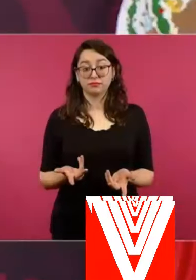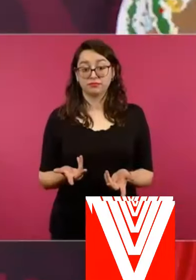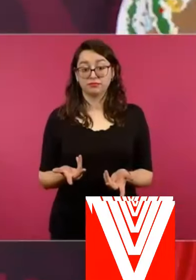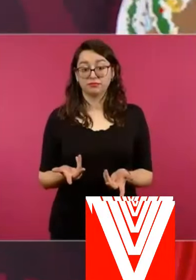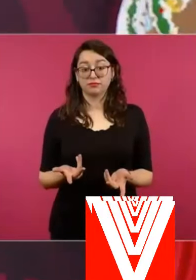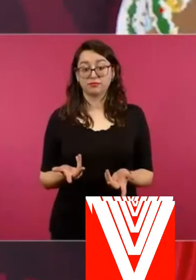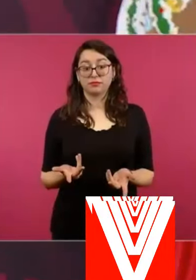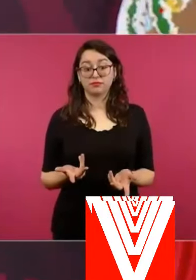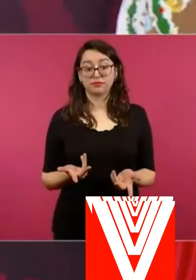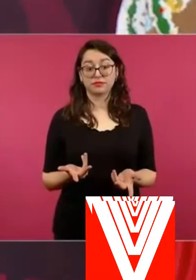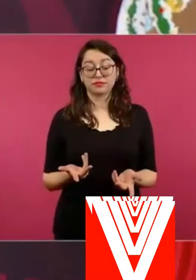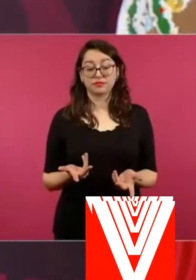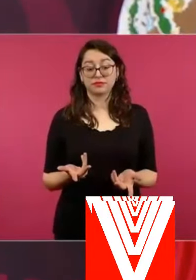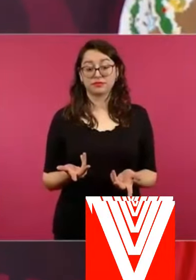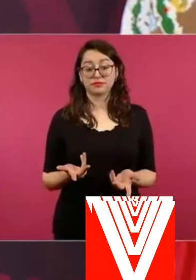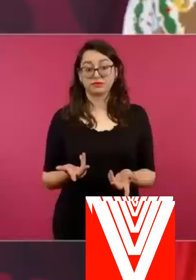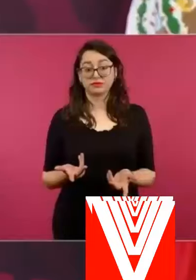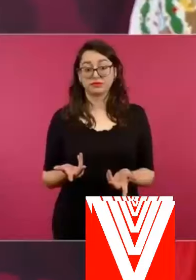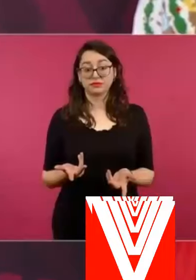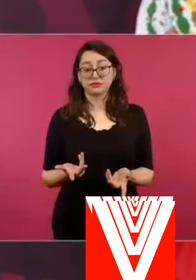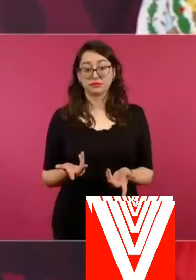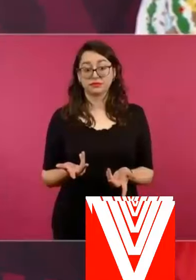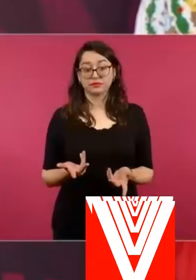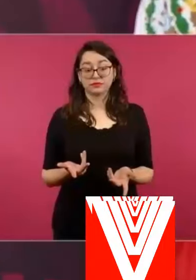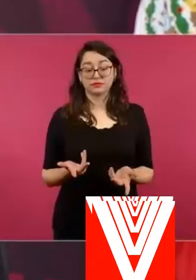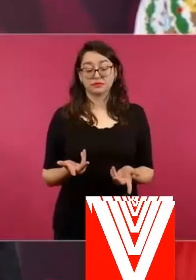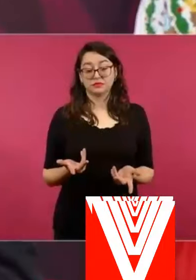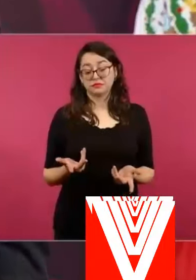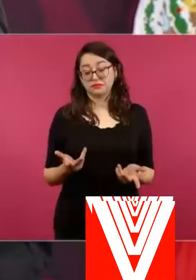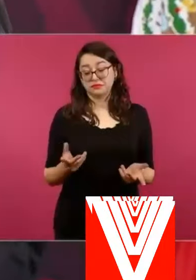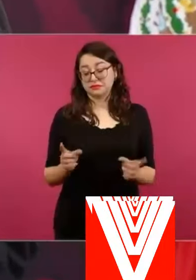teléfono de las cosas que uno